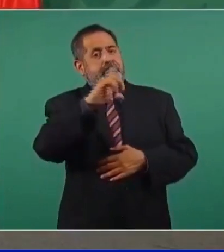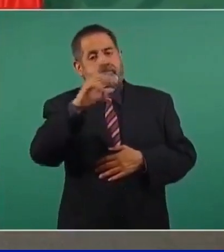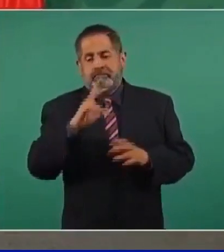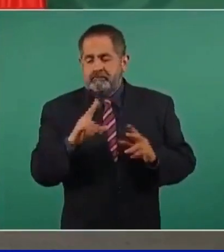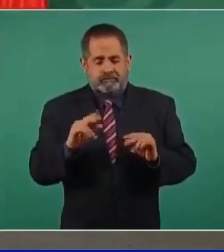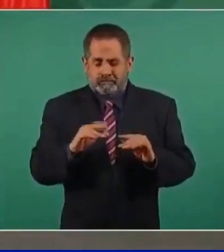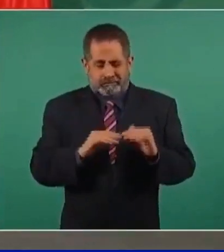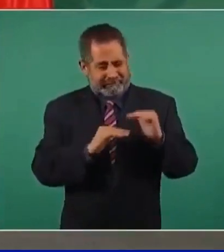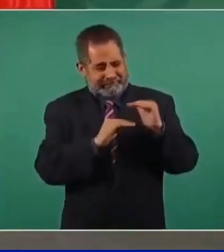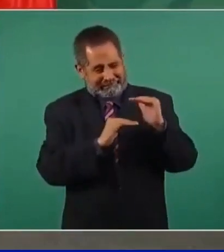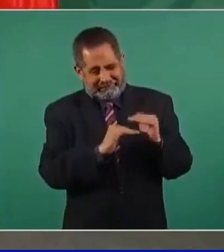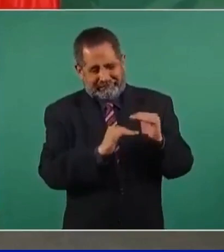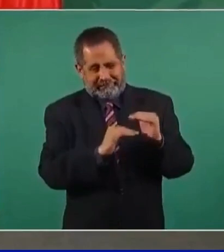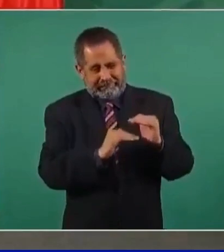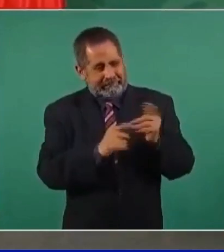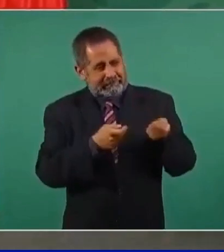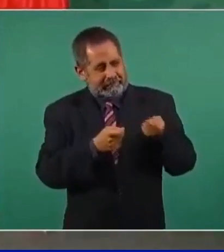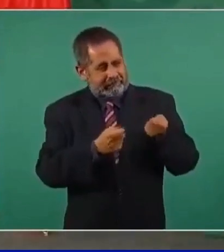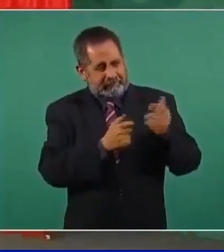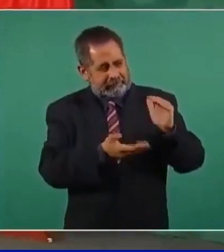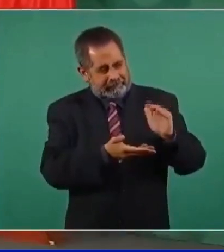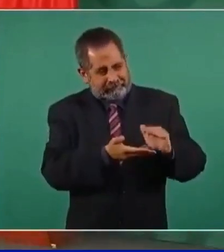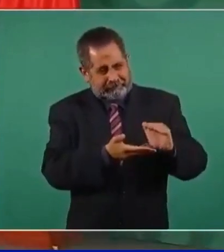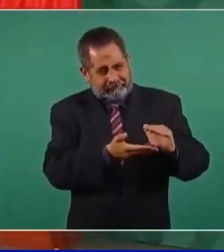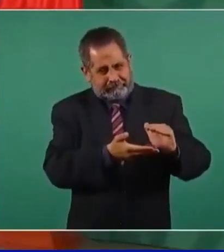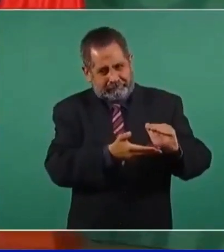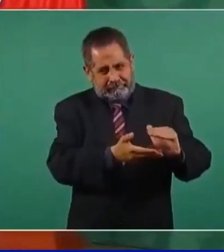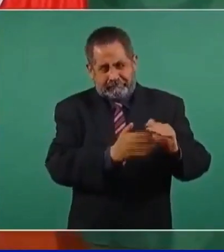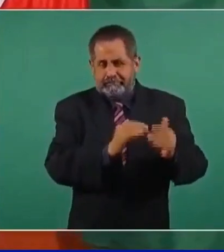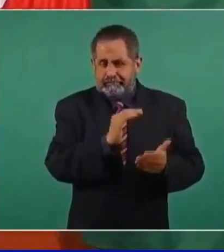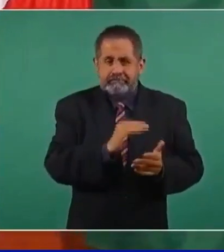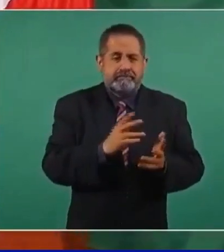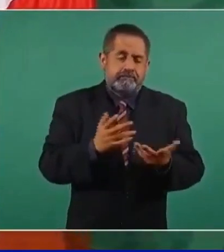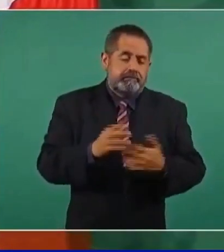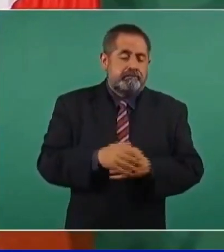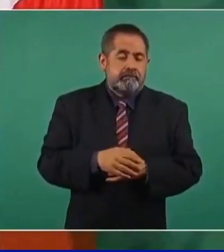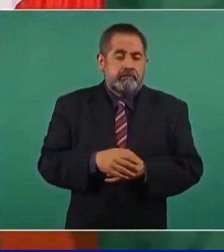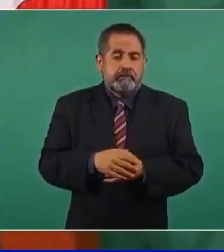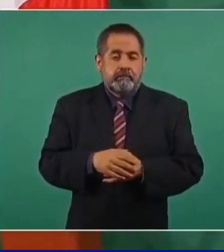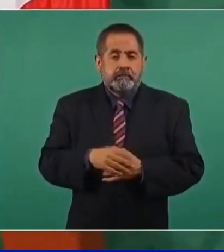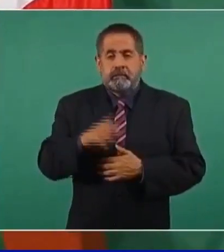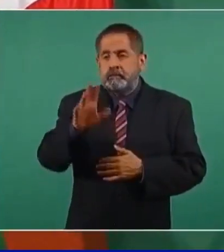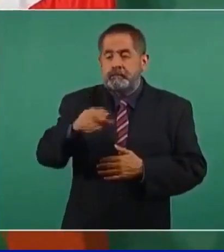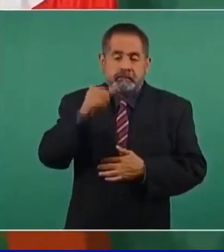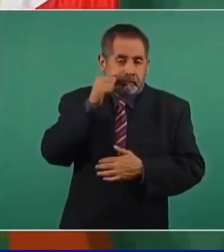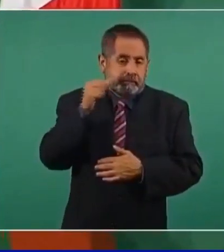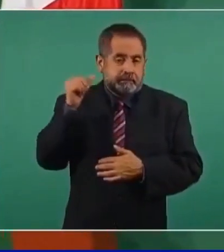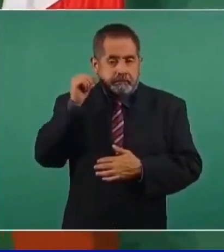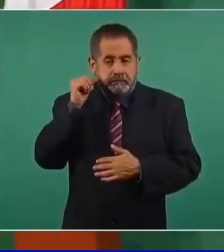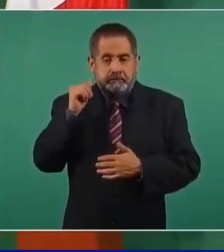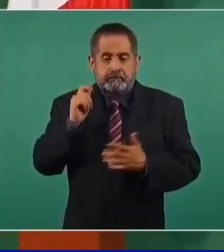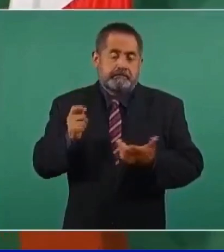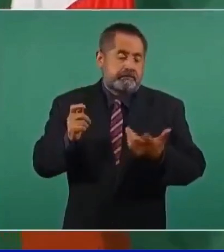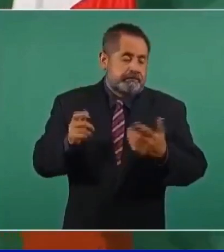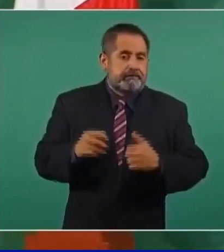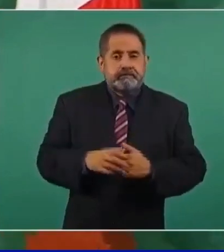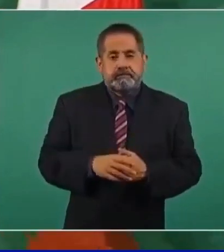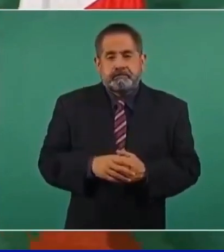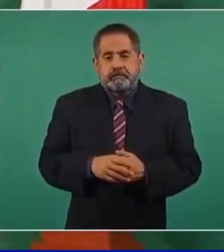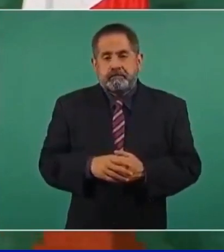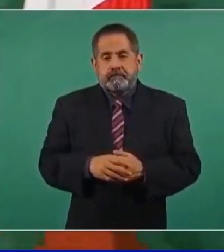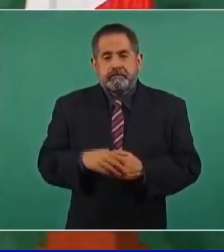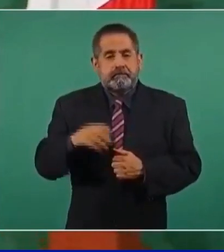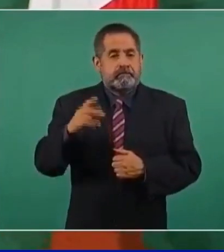Necesitamos tener control. En el caso de ayer, la